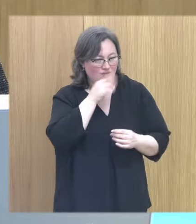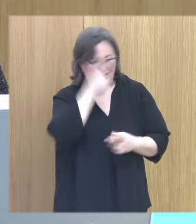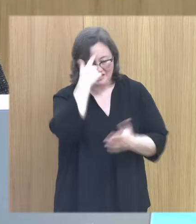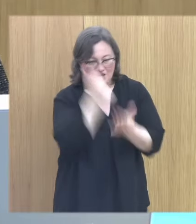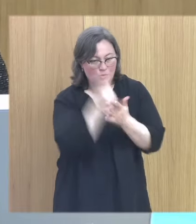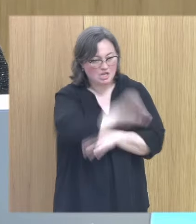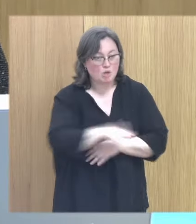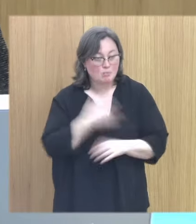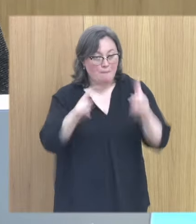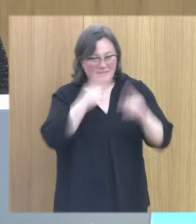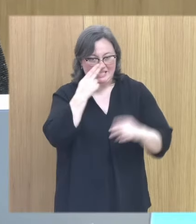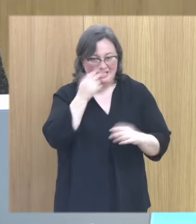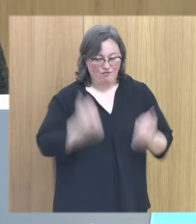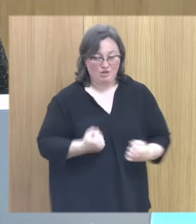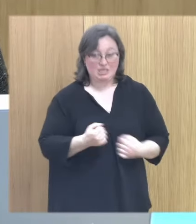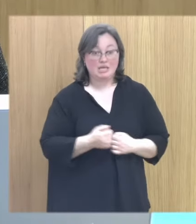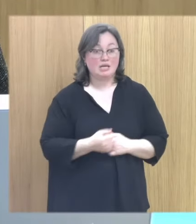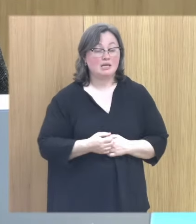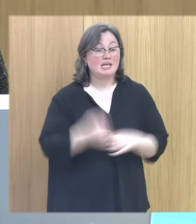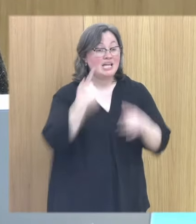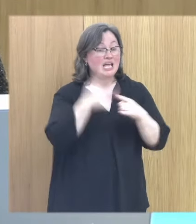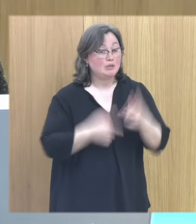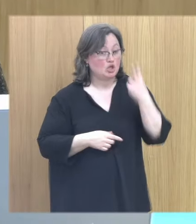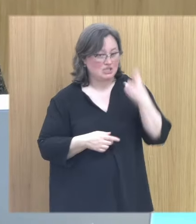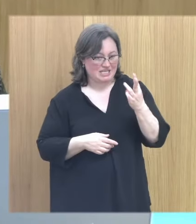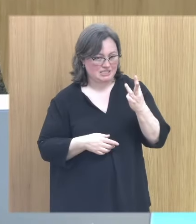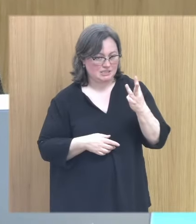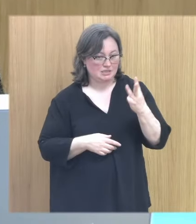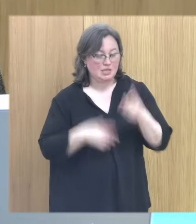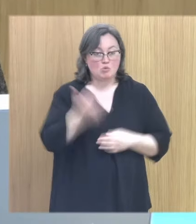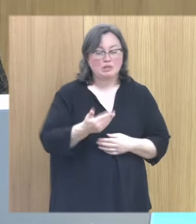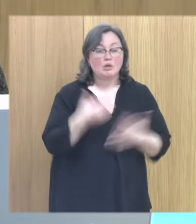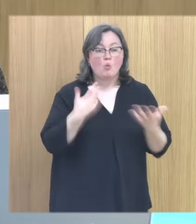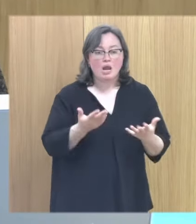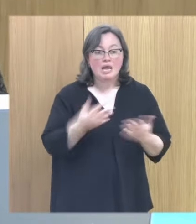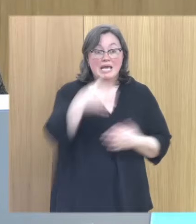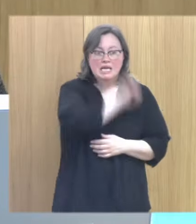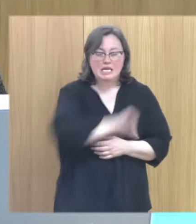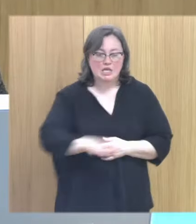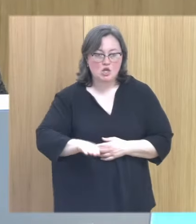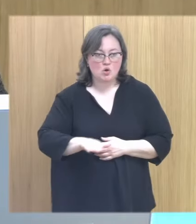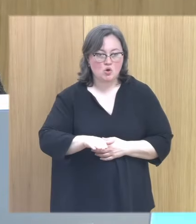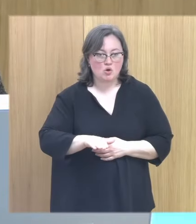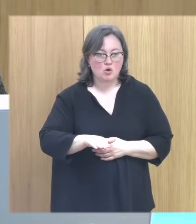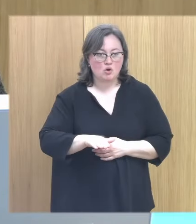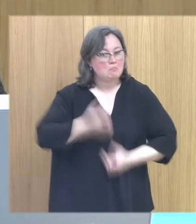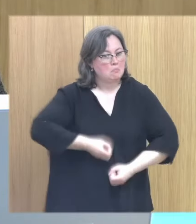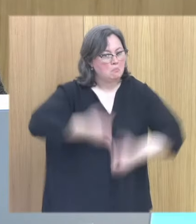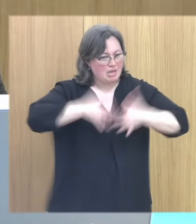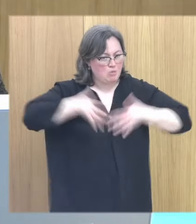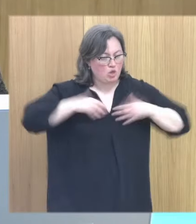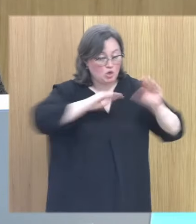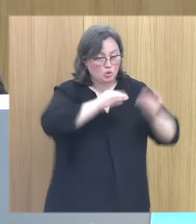interesa esa parte vale hay tres elementos importantes que son que el niño pueda expresar las